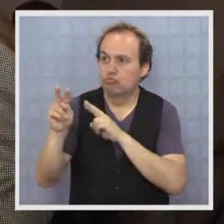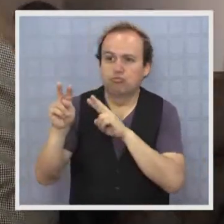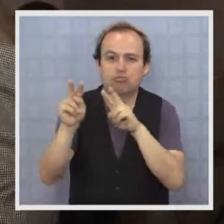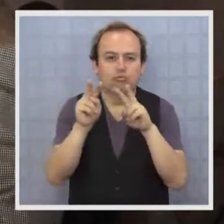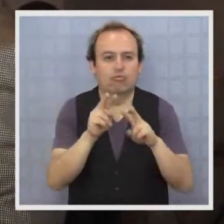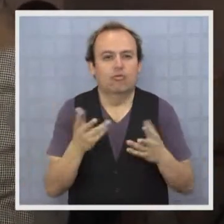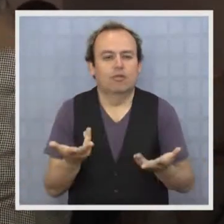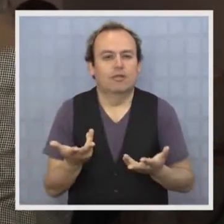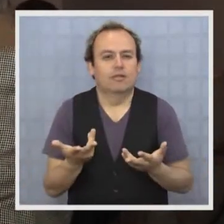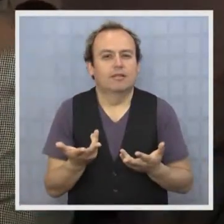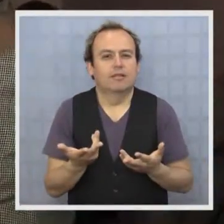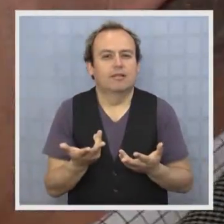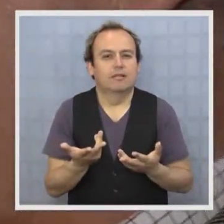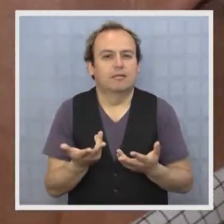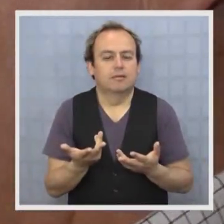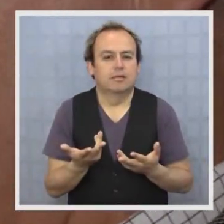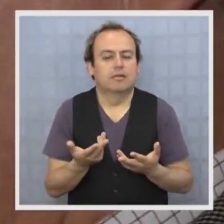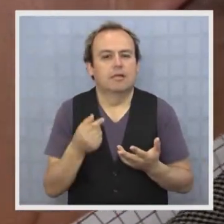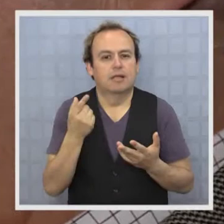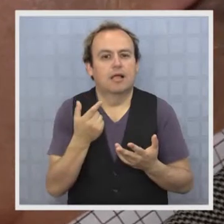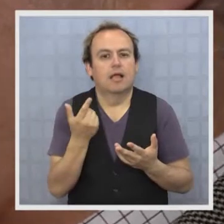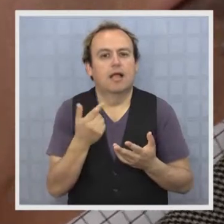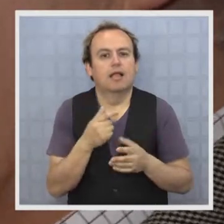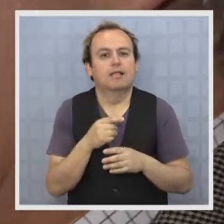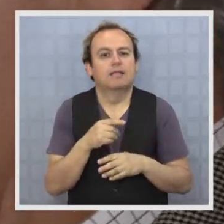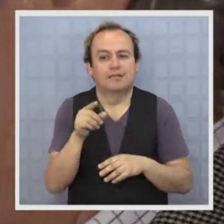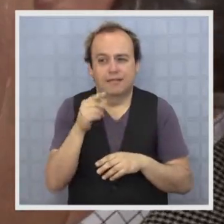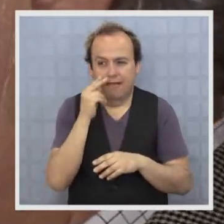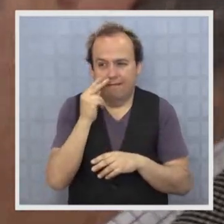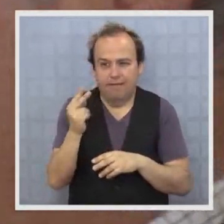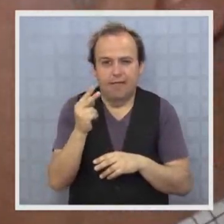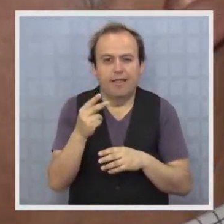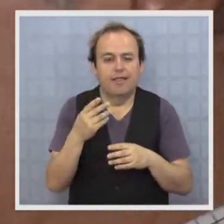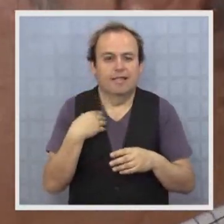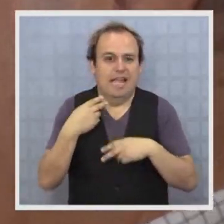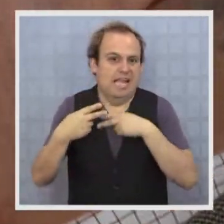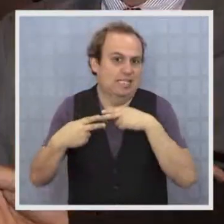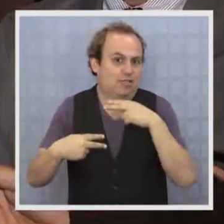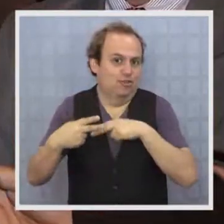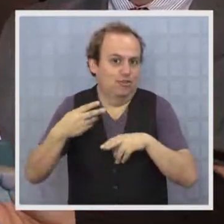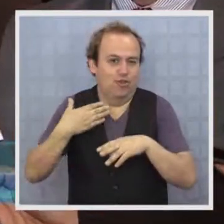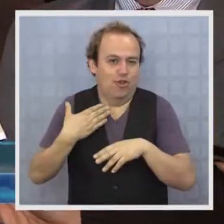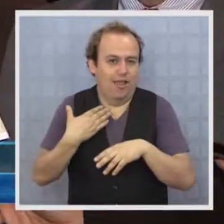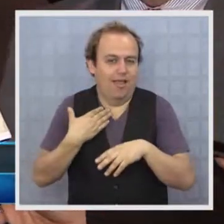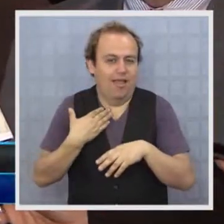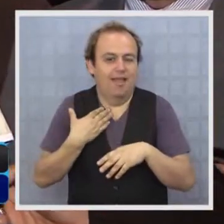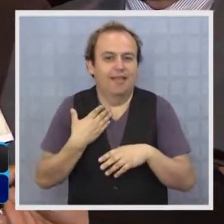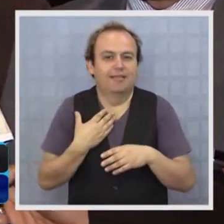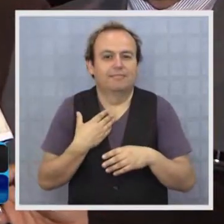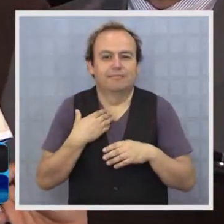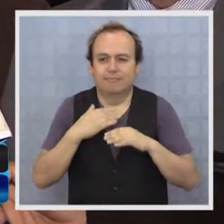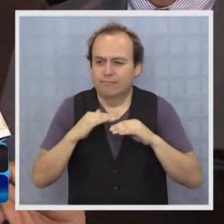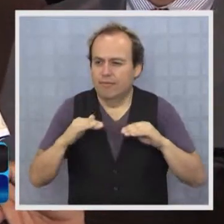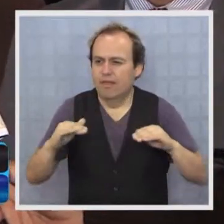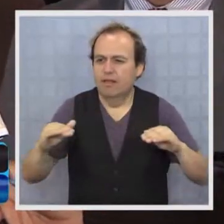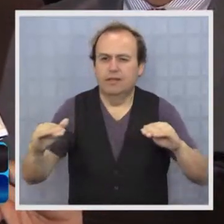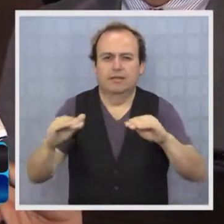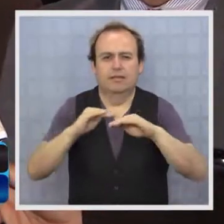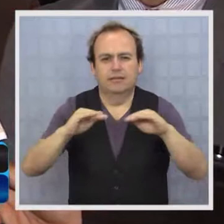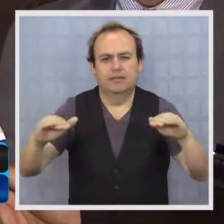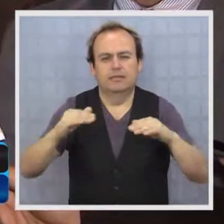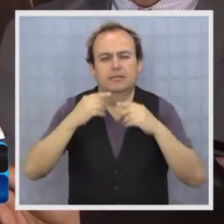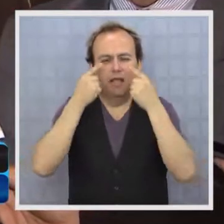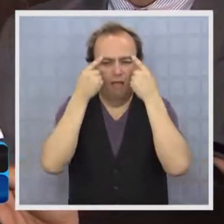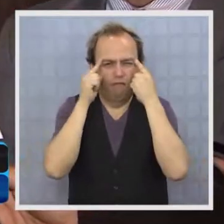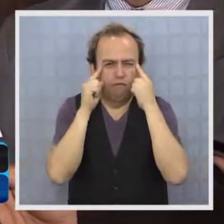mágico lo que pasa porque uno está rescatando el pasado, la historia de nuestro país, el esfuerzo de los pampinos del siglo